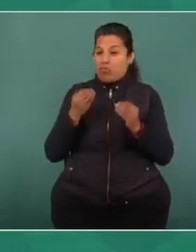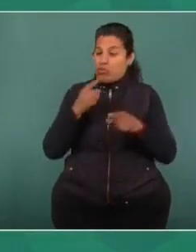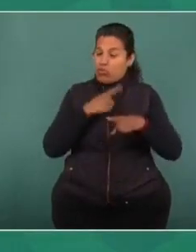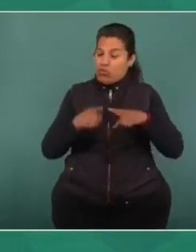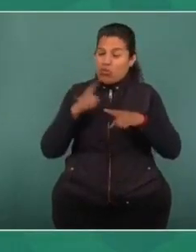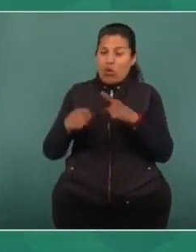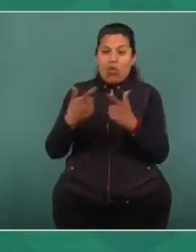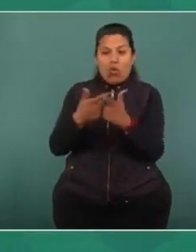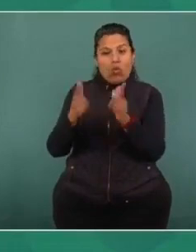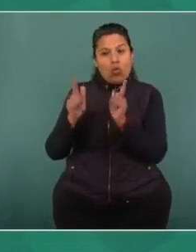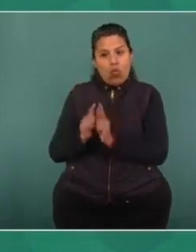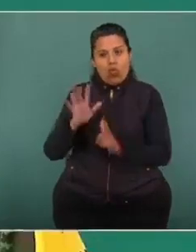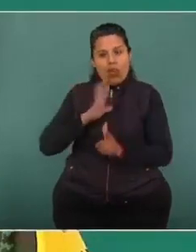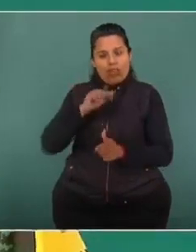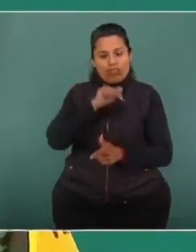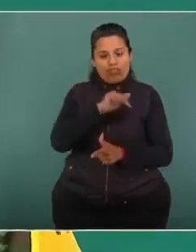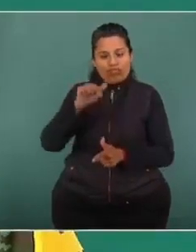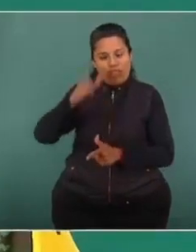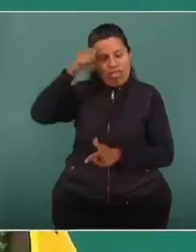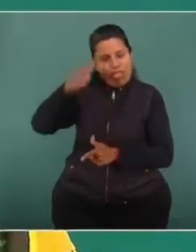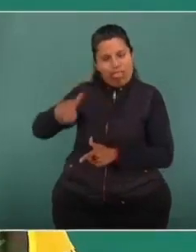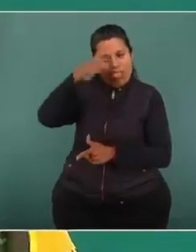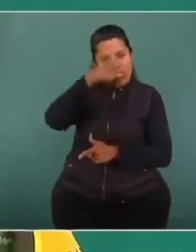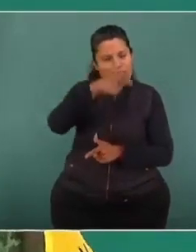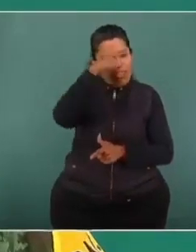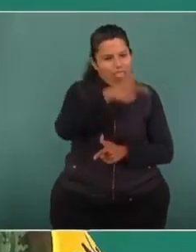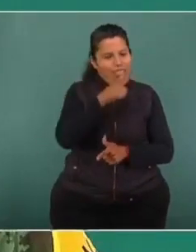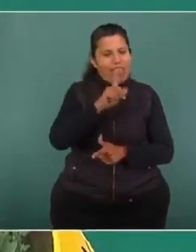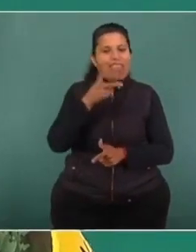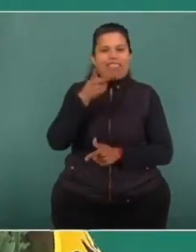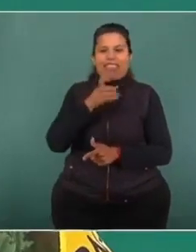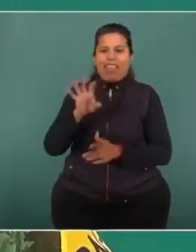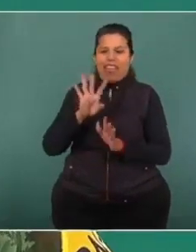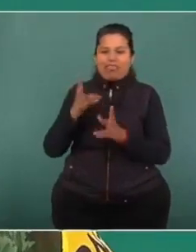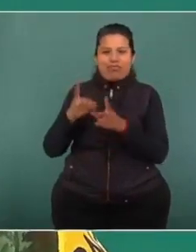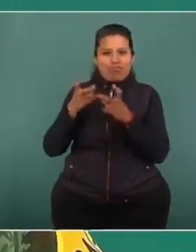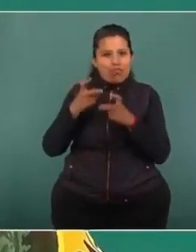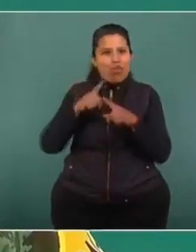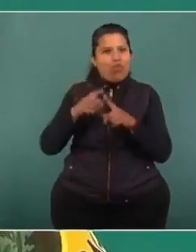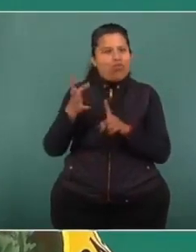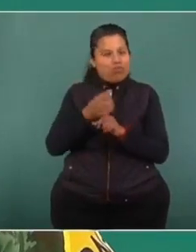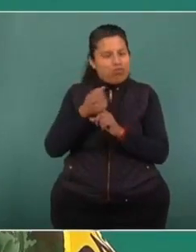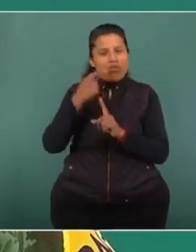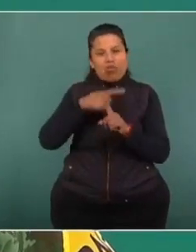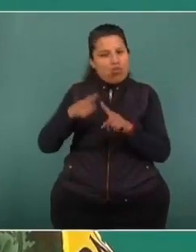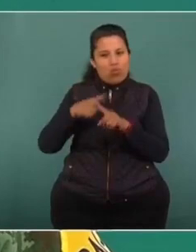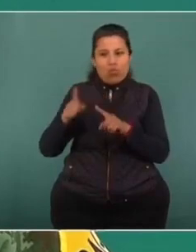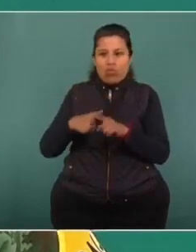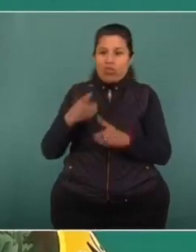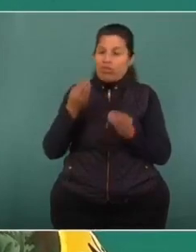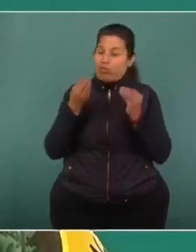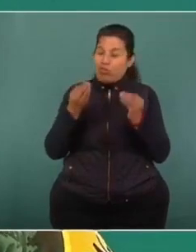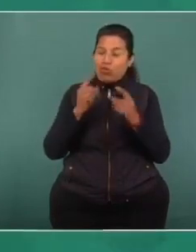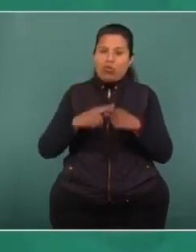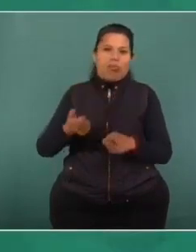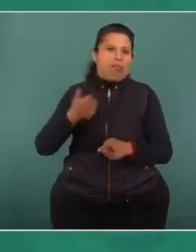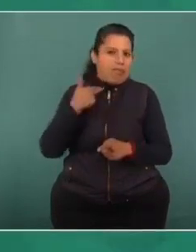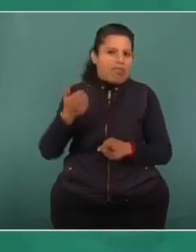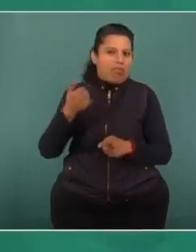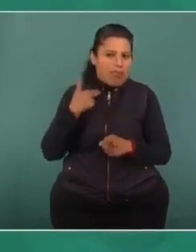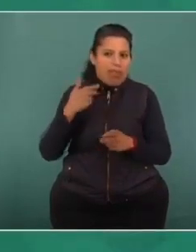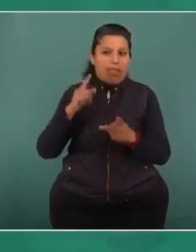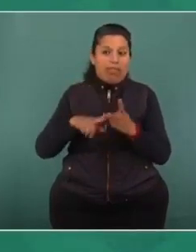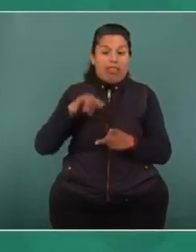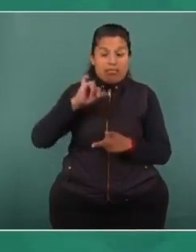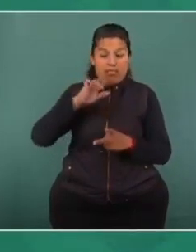grupos aquí en el área, una delincuencia organizada que está presente y que genera muchos homicidios dolosos, ocupando